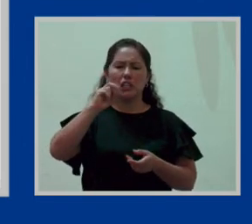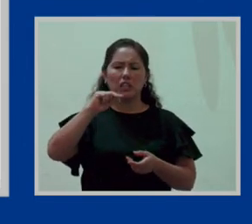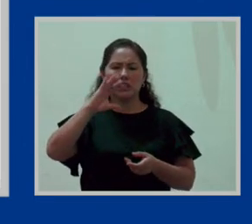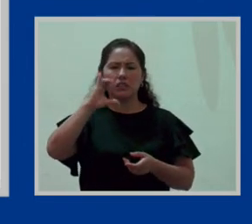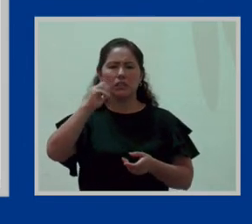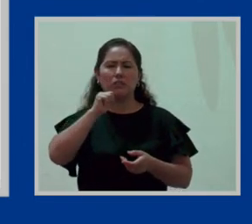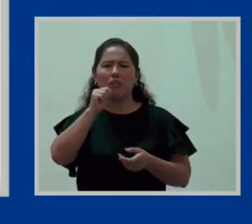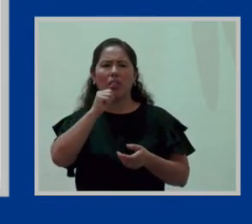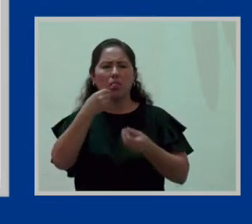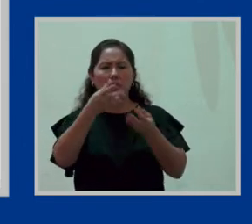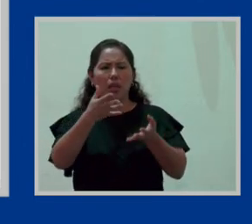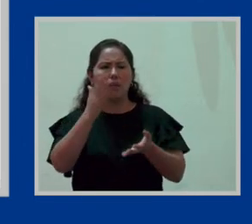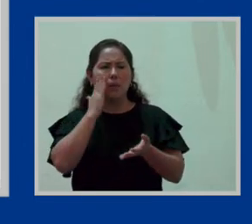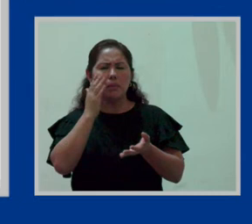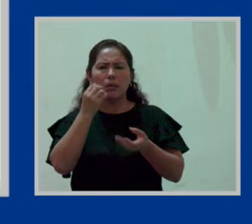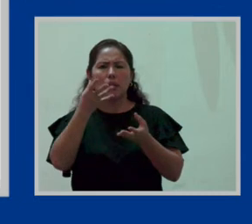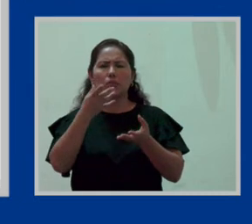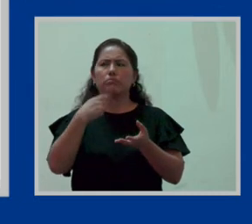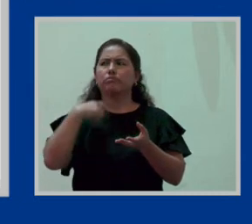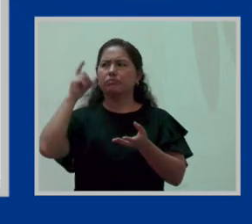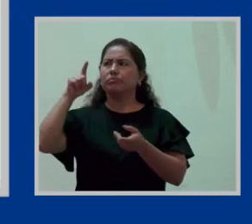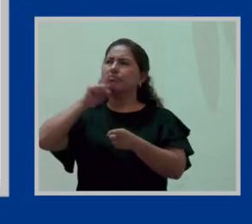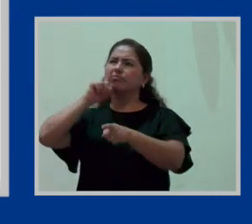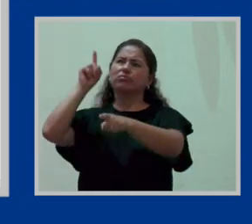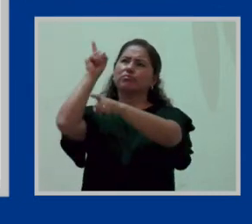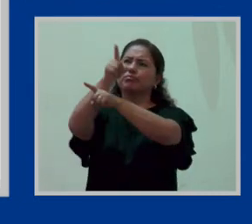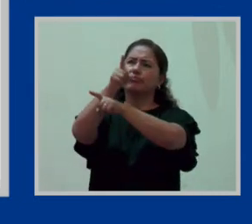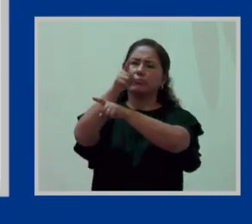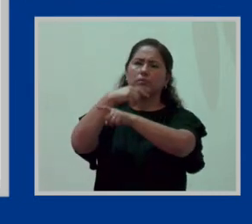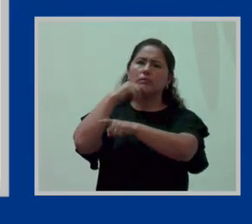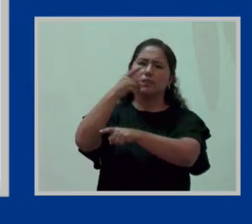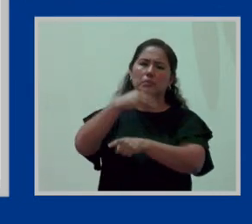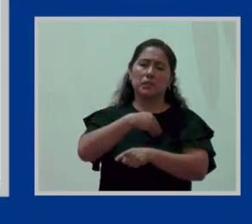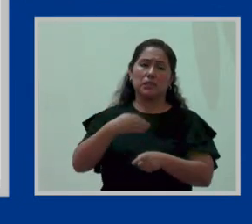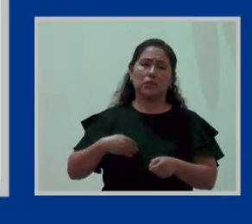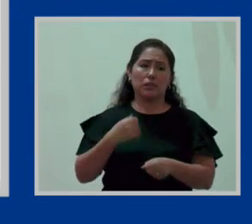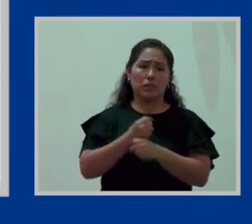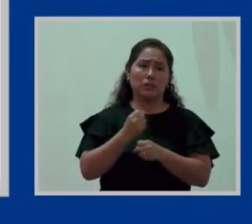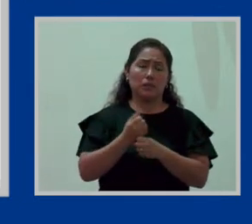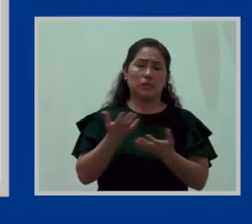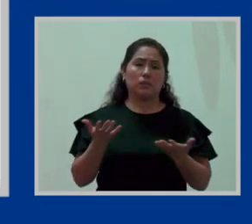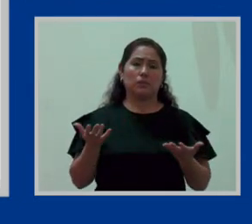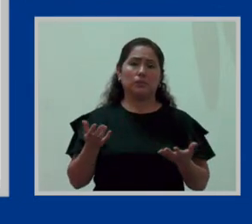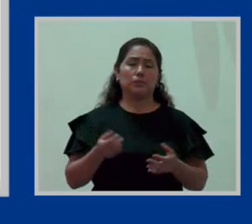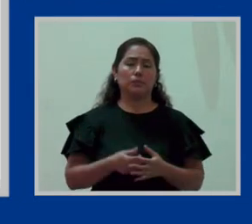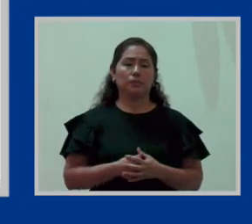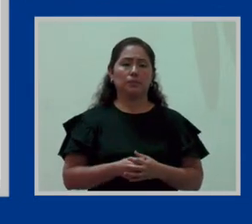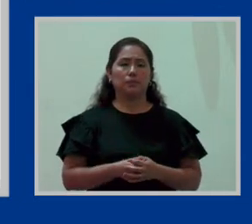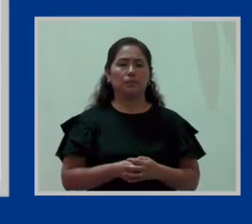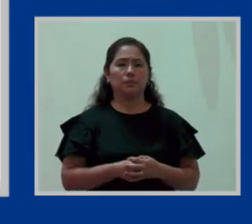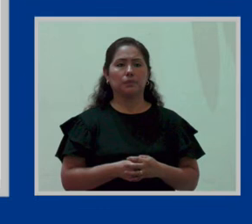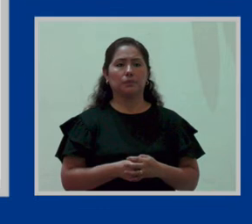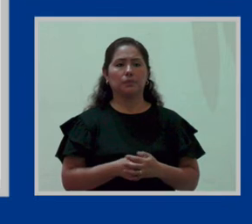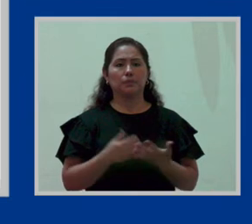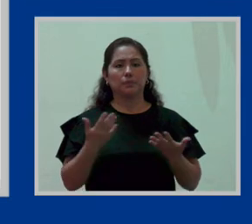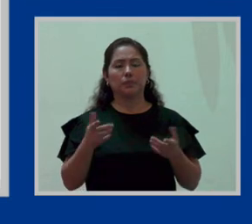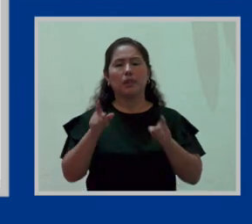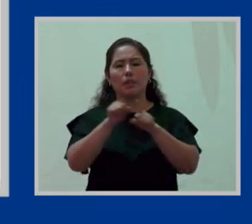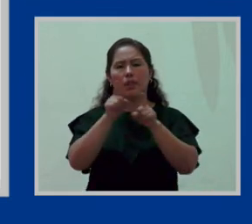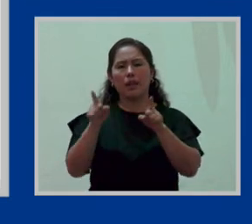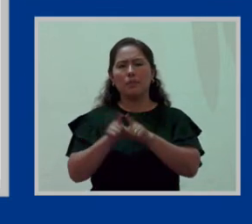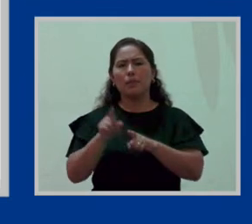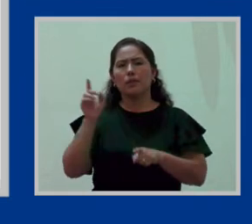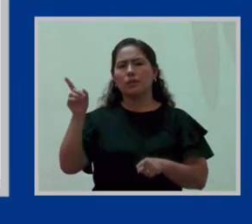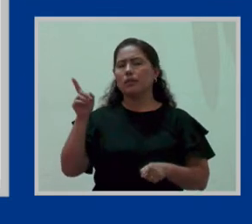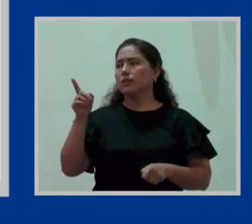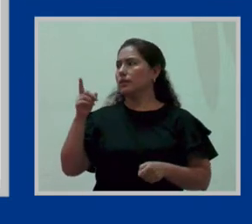denuncia, porque está cometiendo una infracción muy grave al negármelas. Bien. También es una infracción